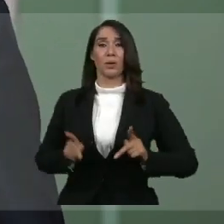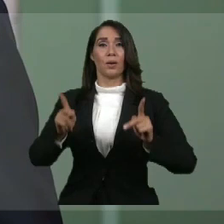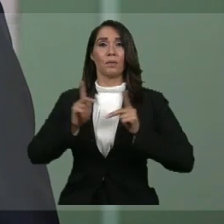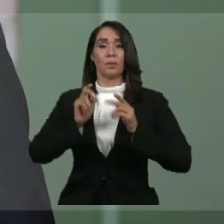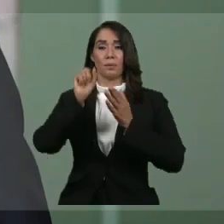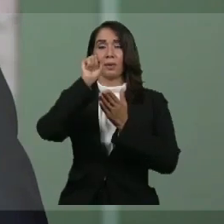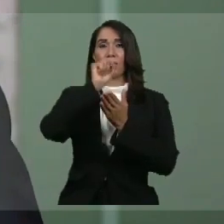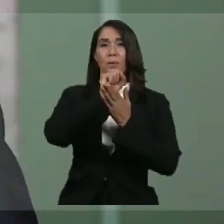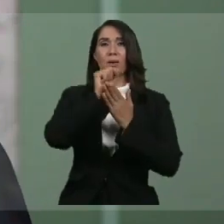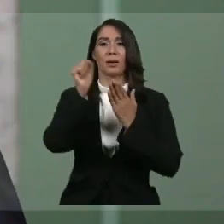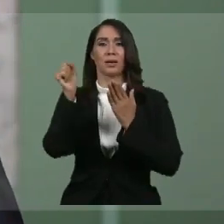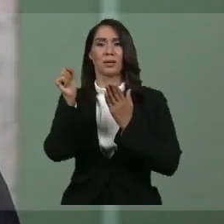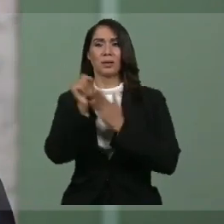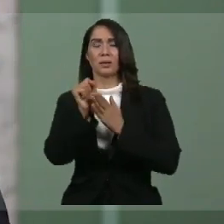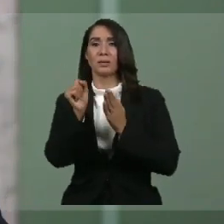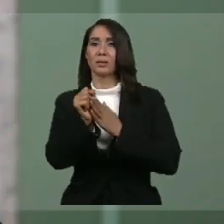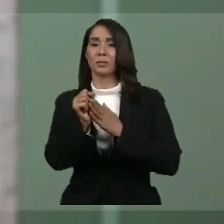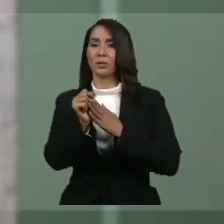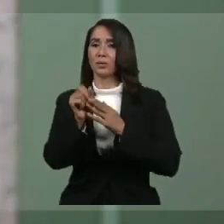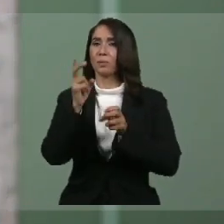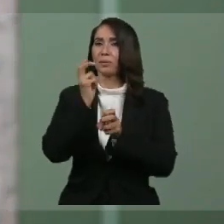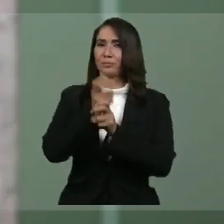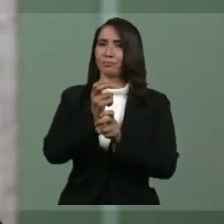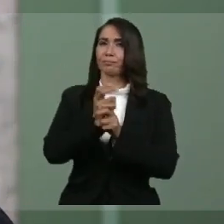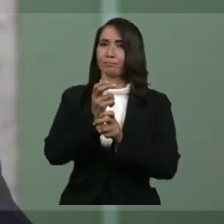situación de mayor vulnerabilidad.